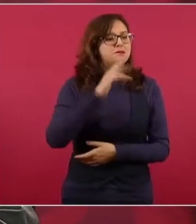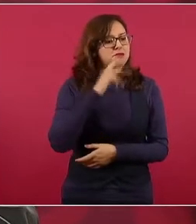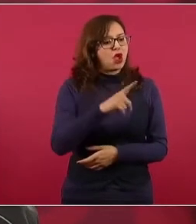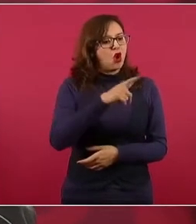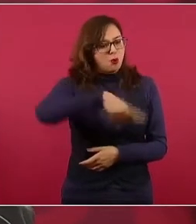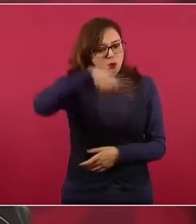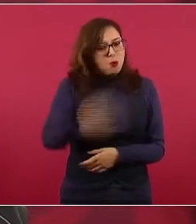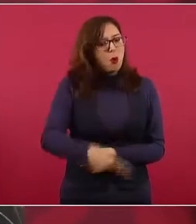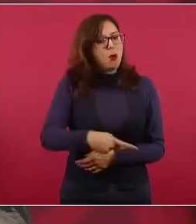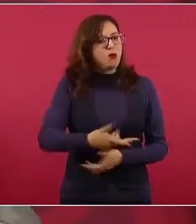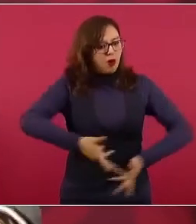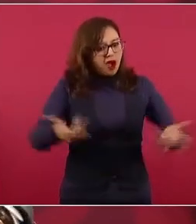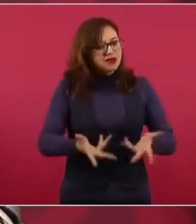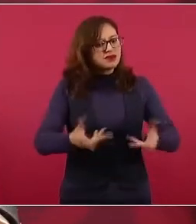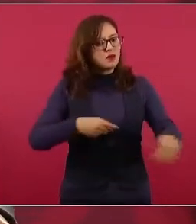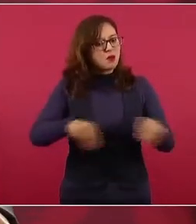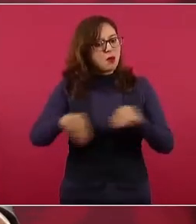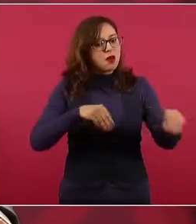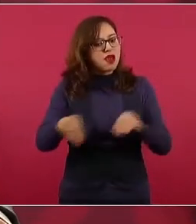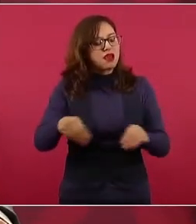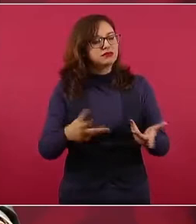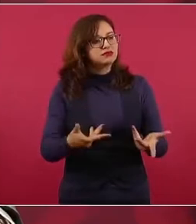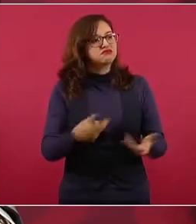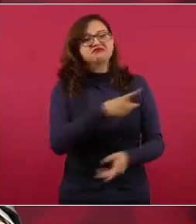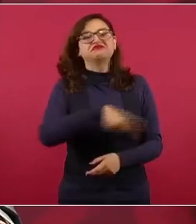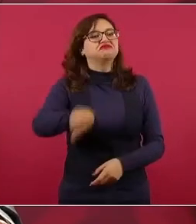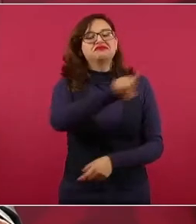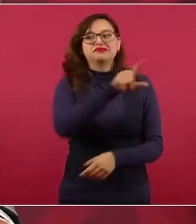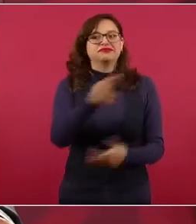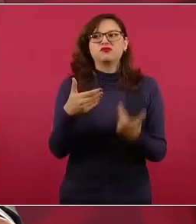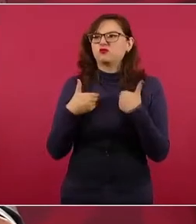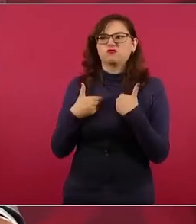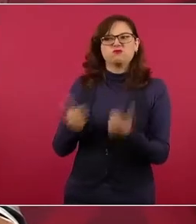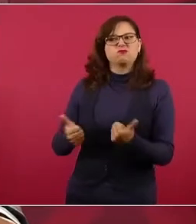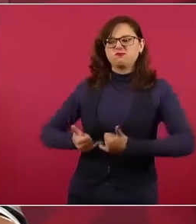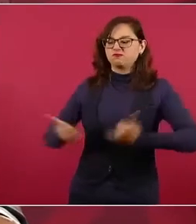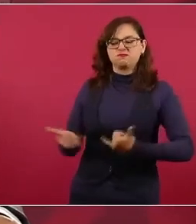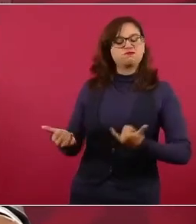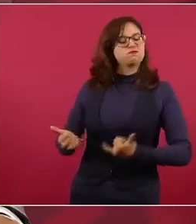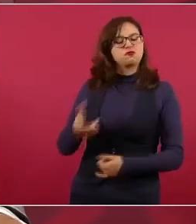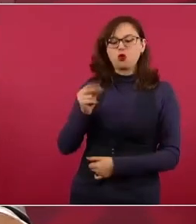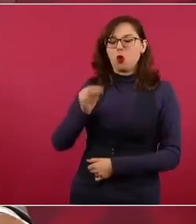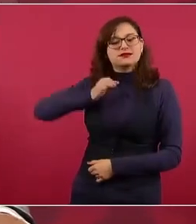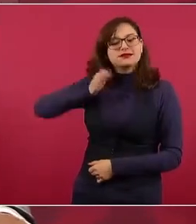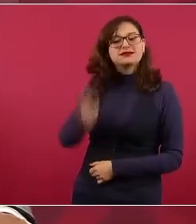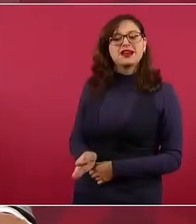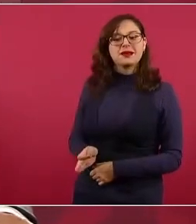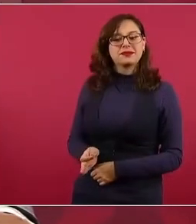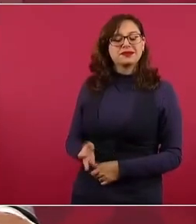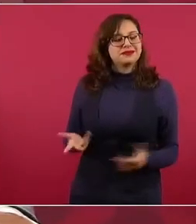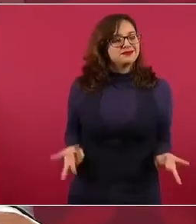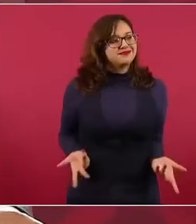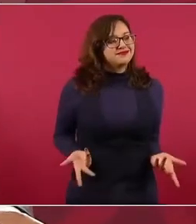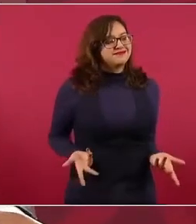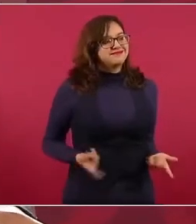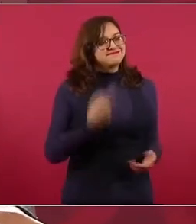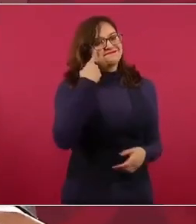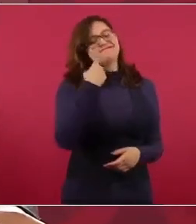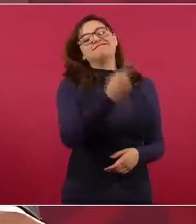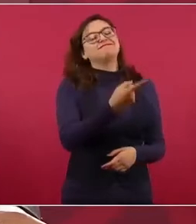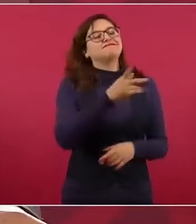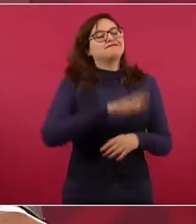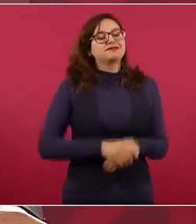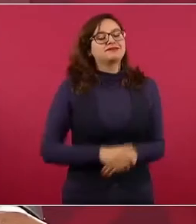Esa es una crisis evidente, dispersan